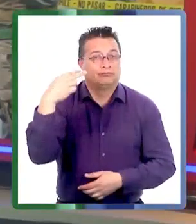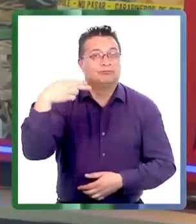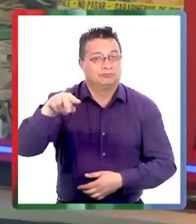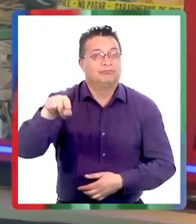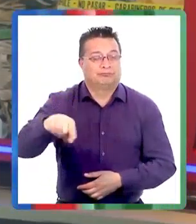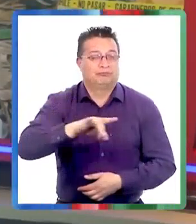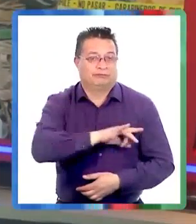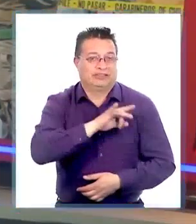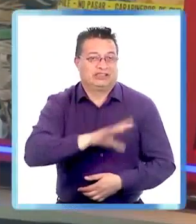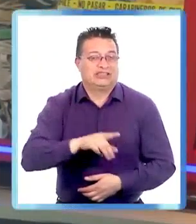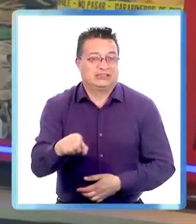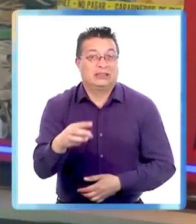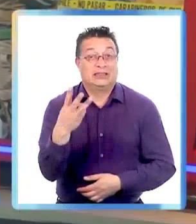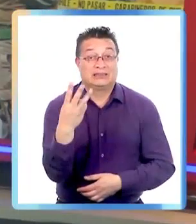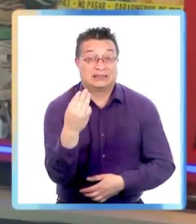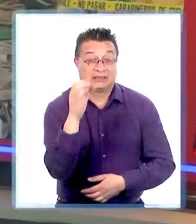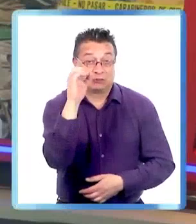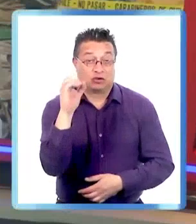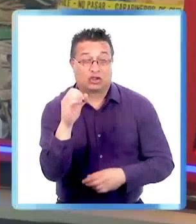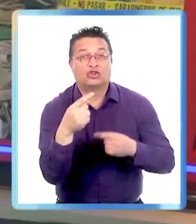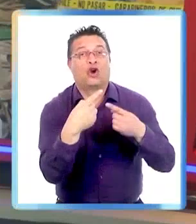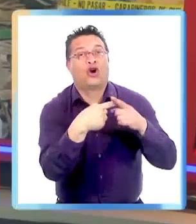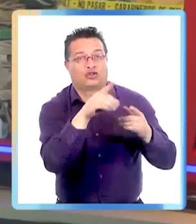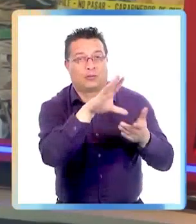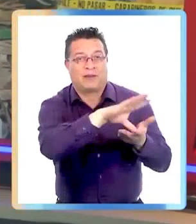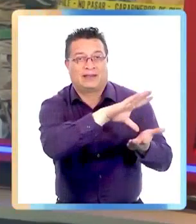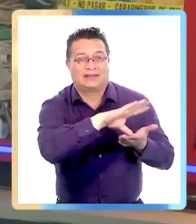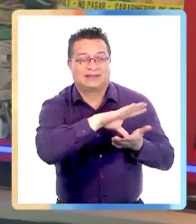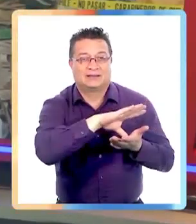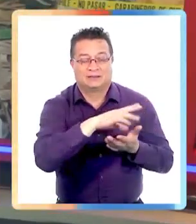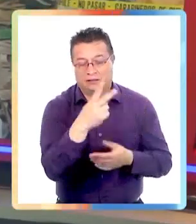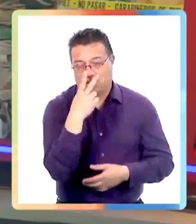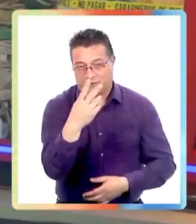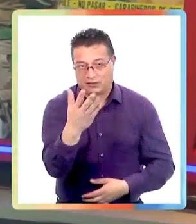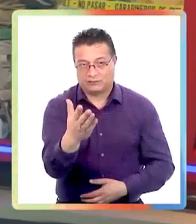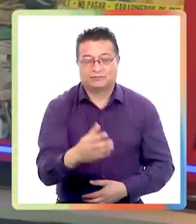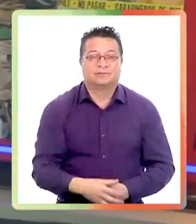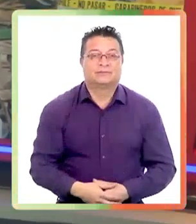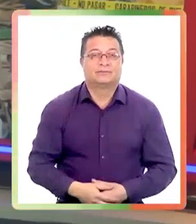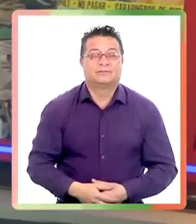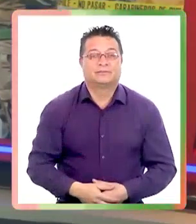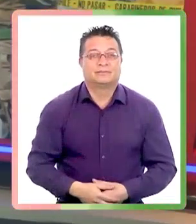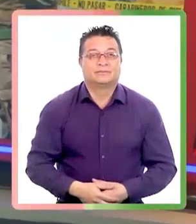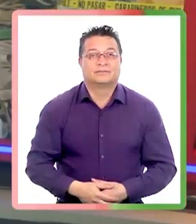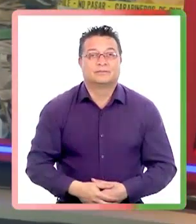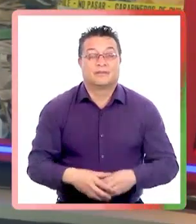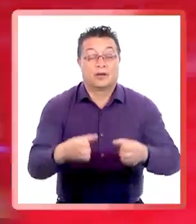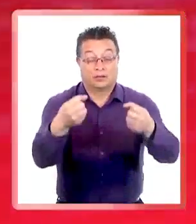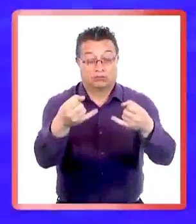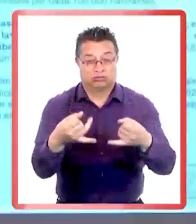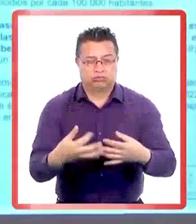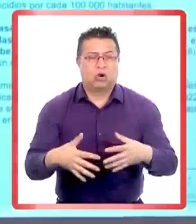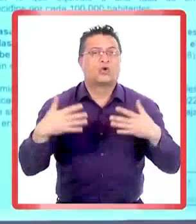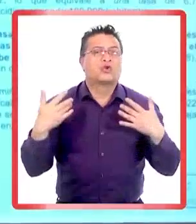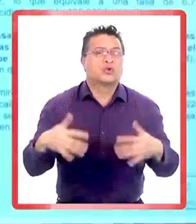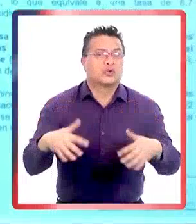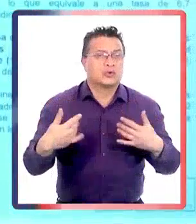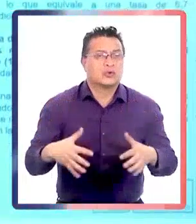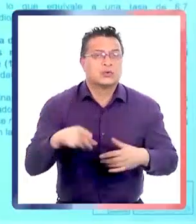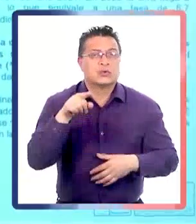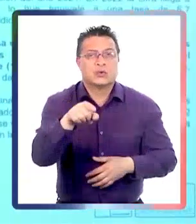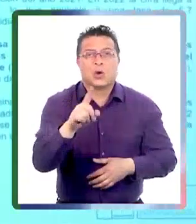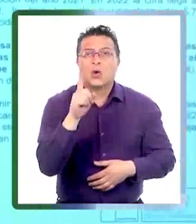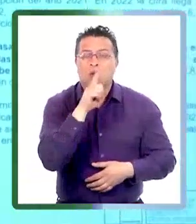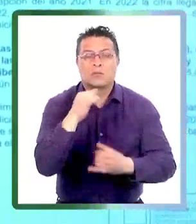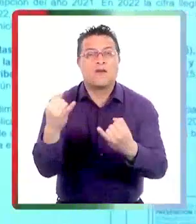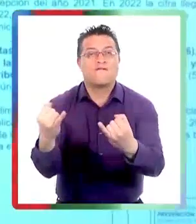los imputados eran personas de nacionalidad chilena y el 13% de origen extranjero. Antofagasta TV nos informa. Las